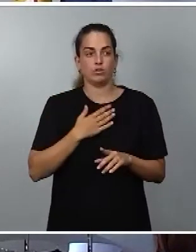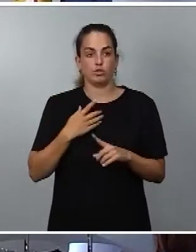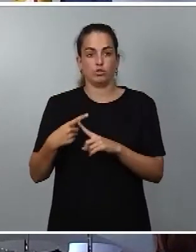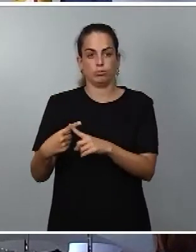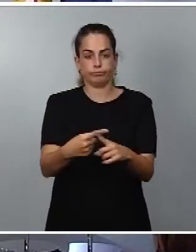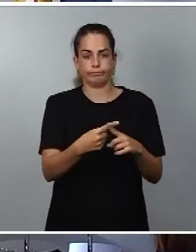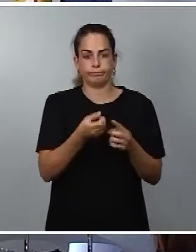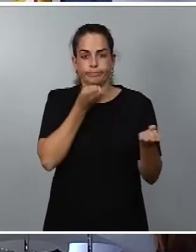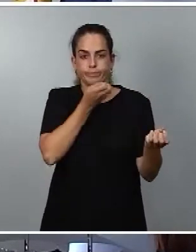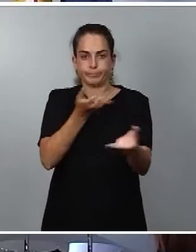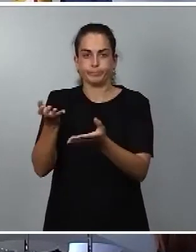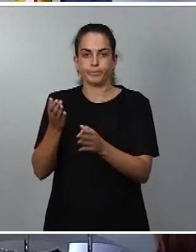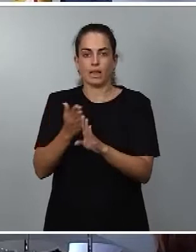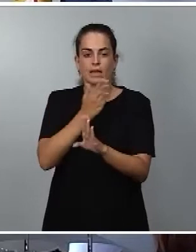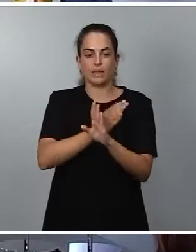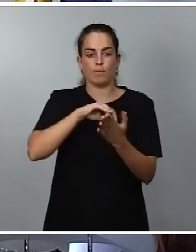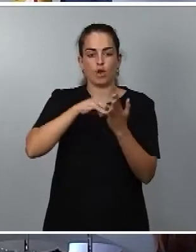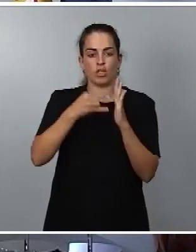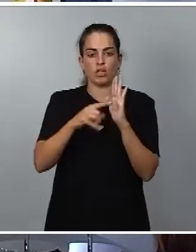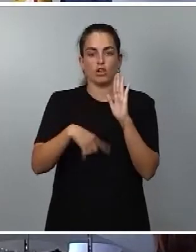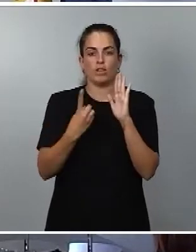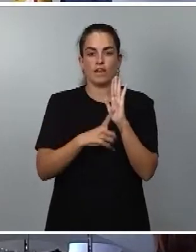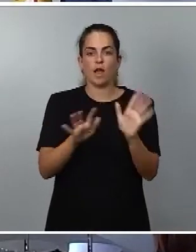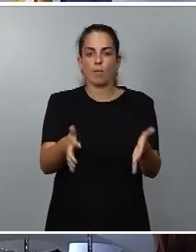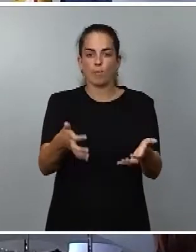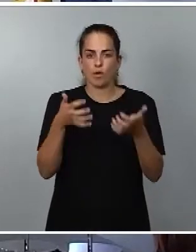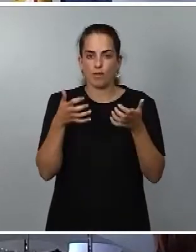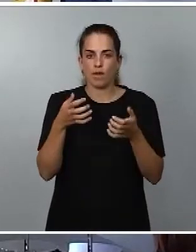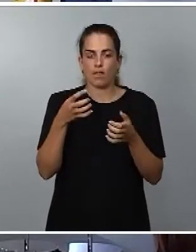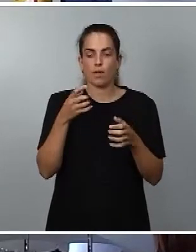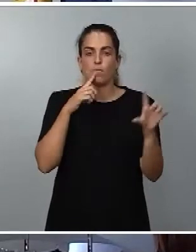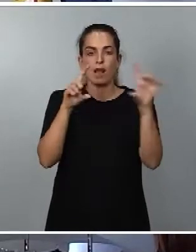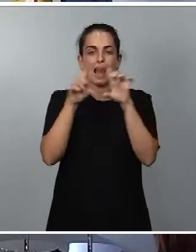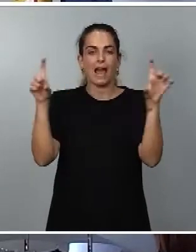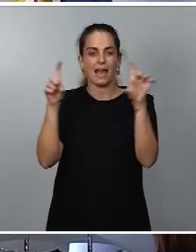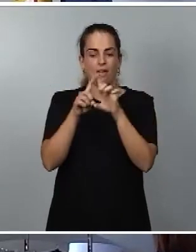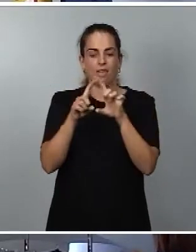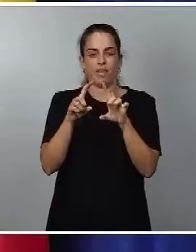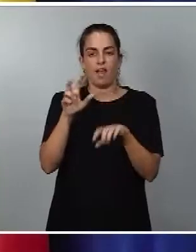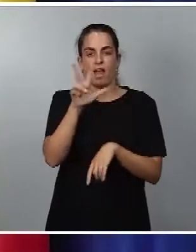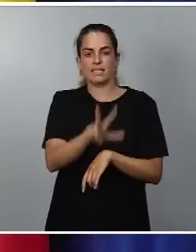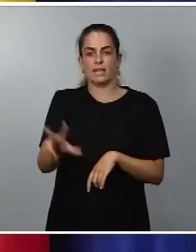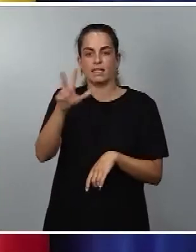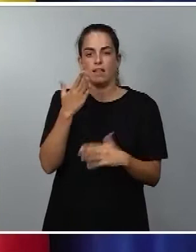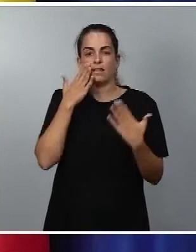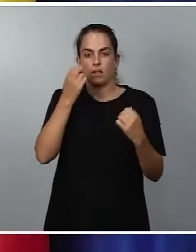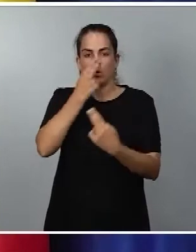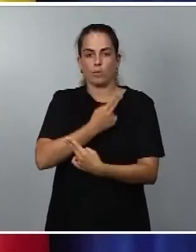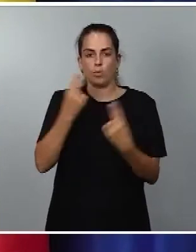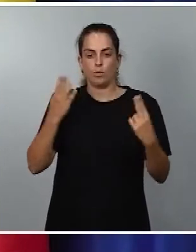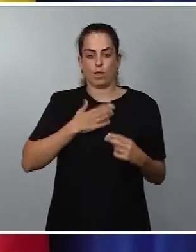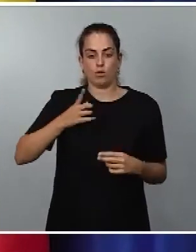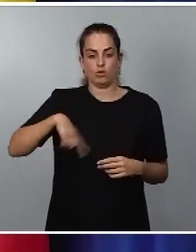aprobación del anteproyecto de ley por el que se crea la Agencia Estatal de Salud Pública. Estamos ante una iniciativa legislativa